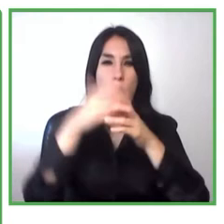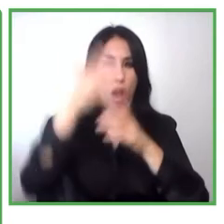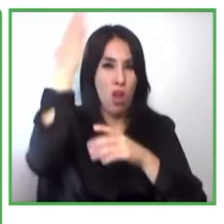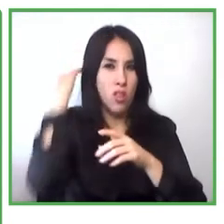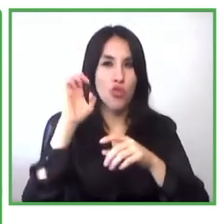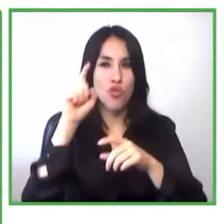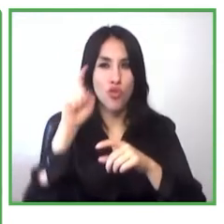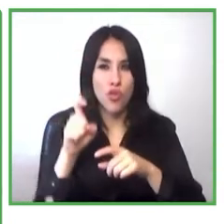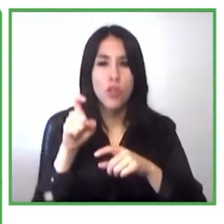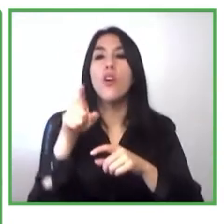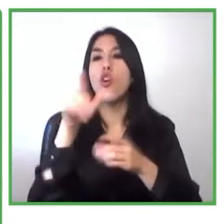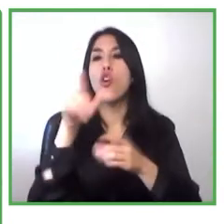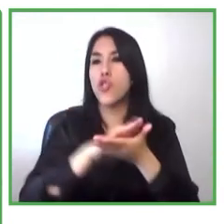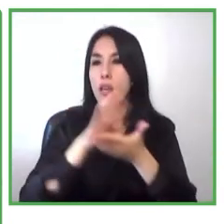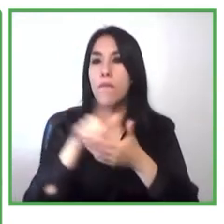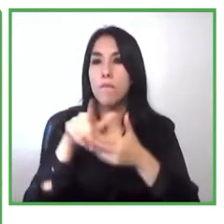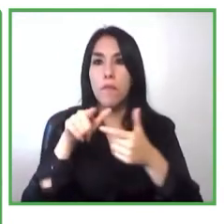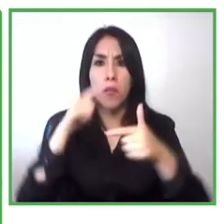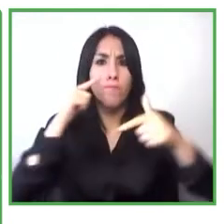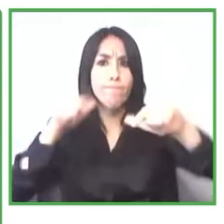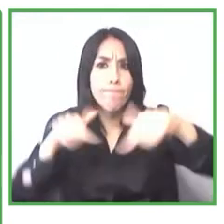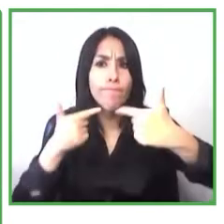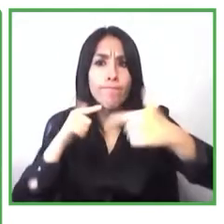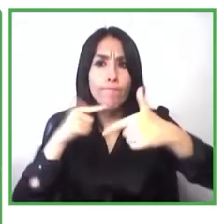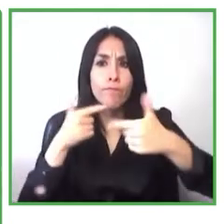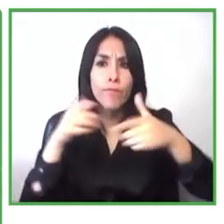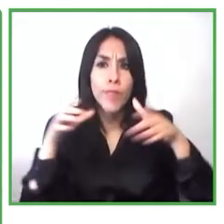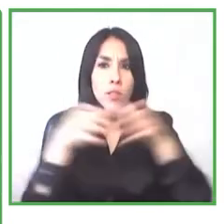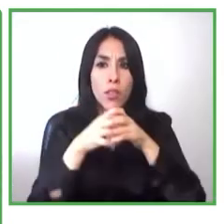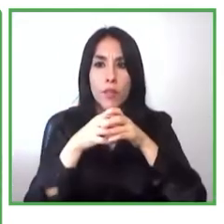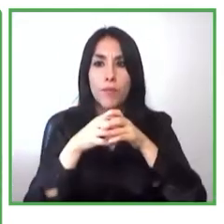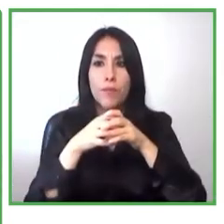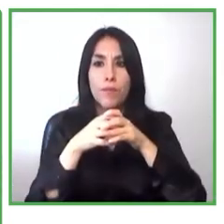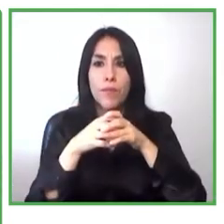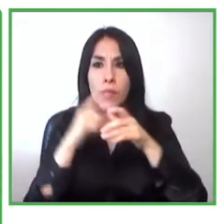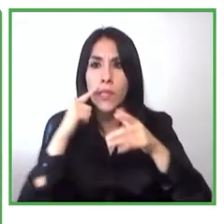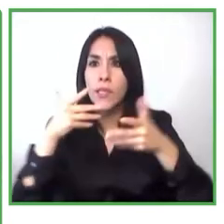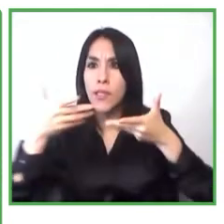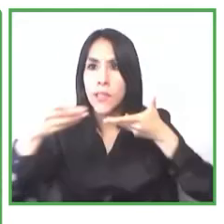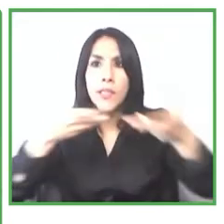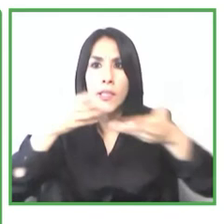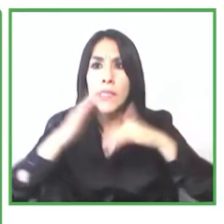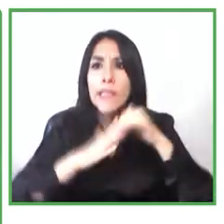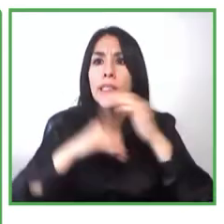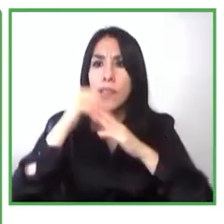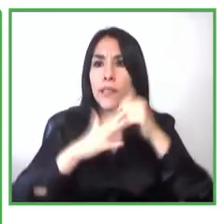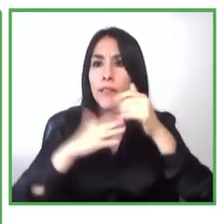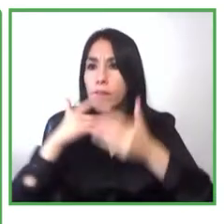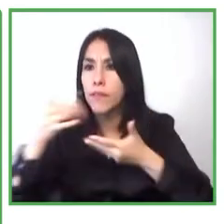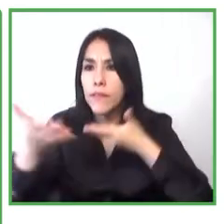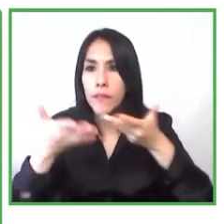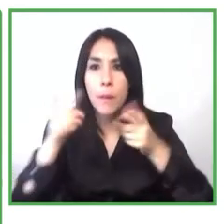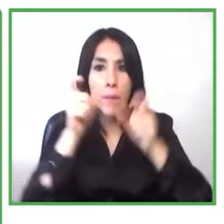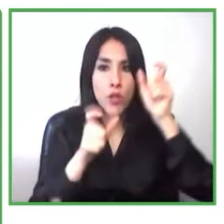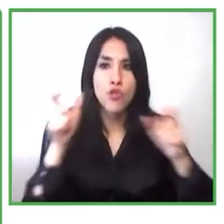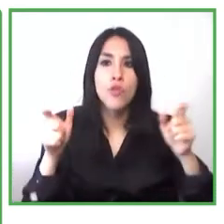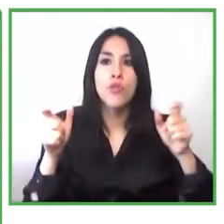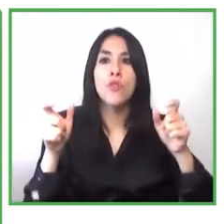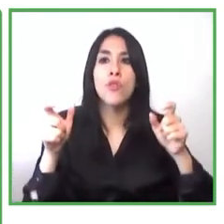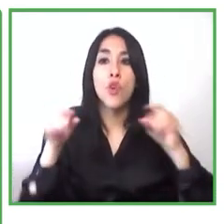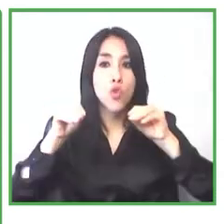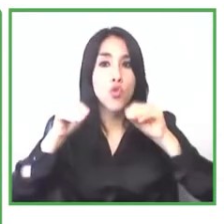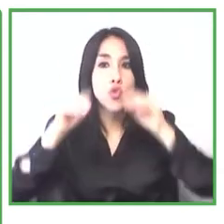y construimos una comunidad en donde pueden recibir respaldo de otros como ya dije después de la